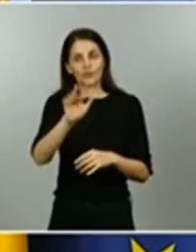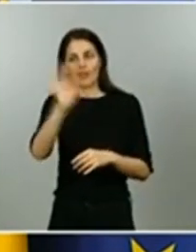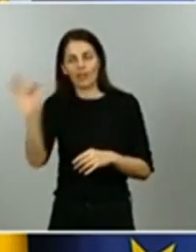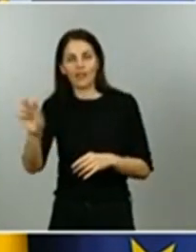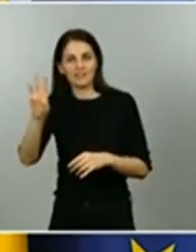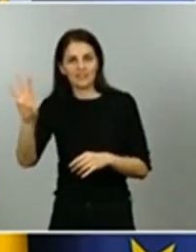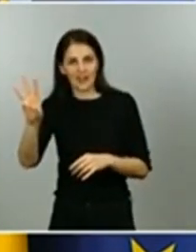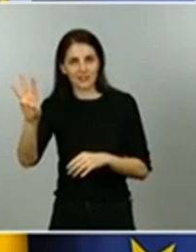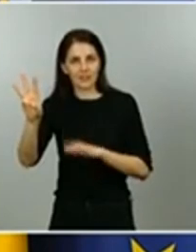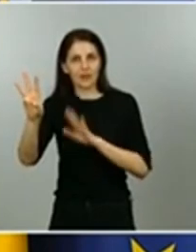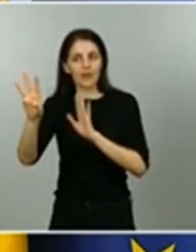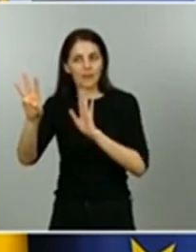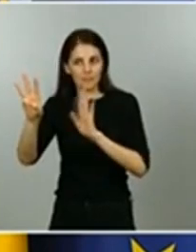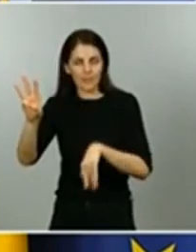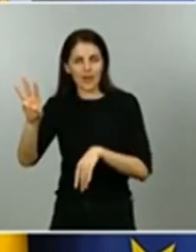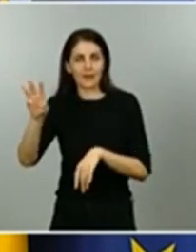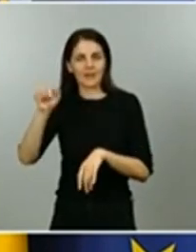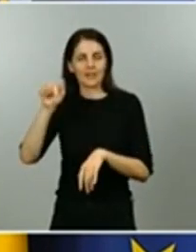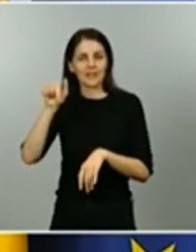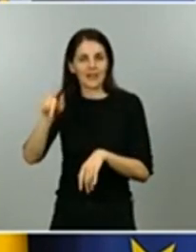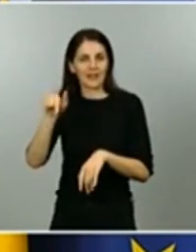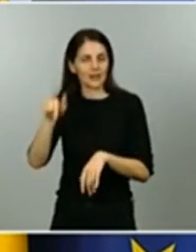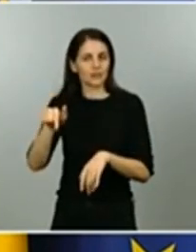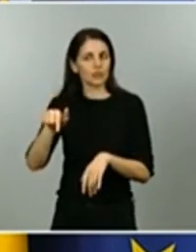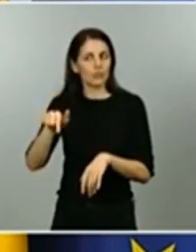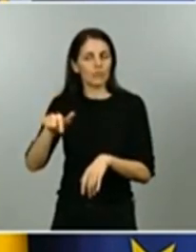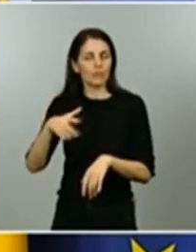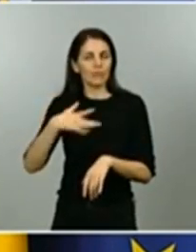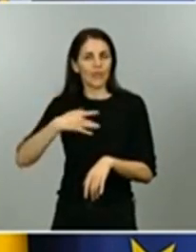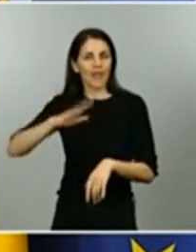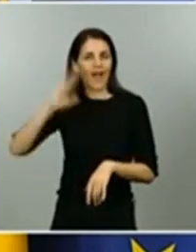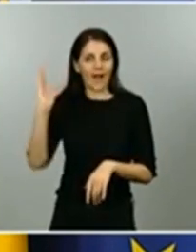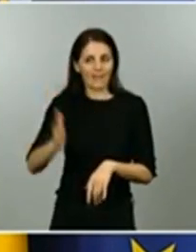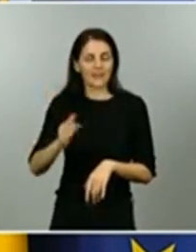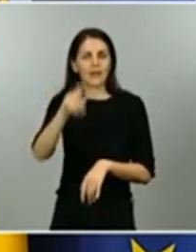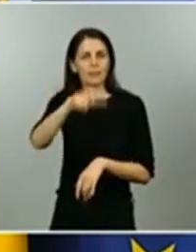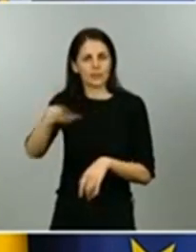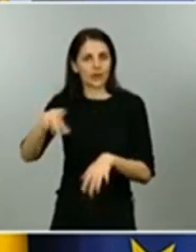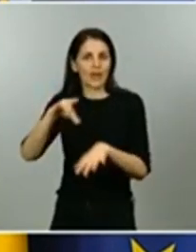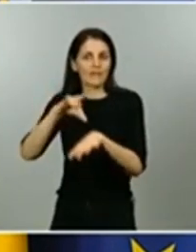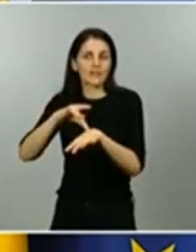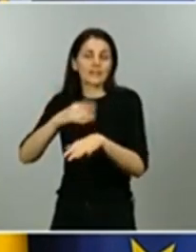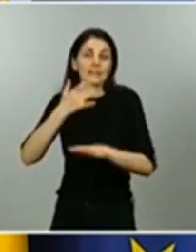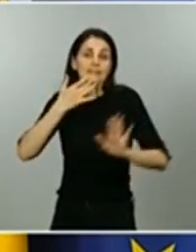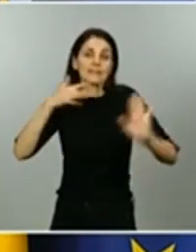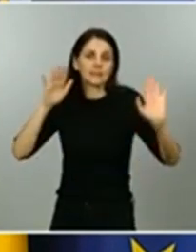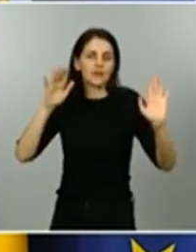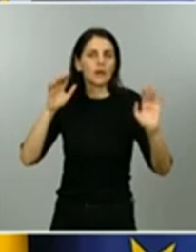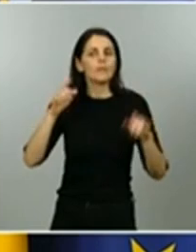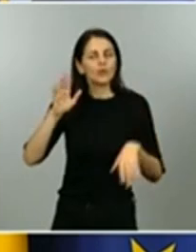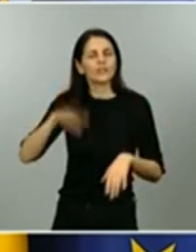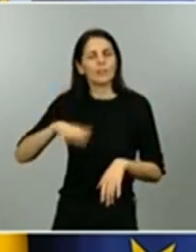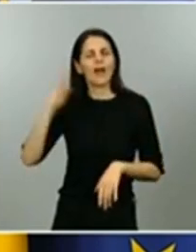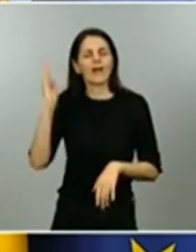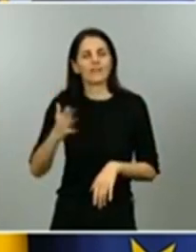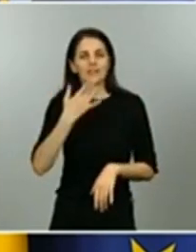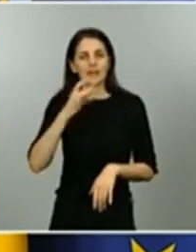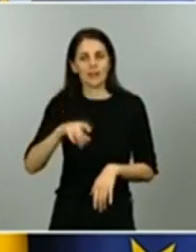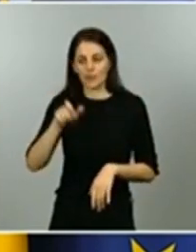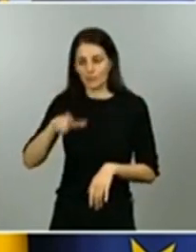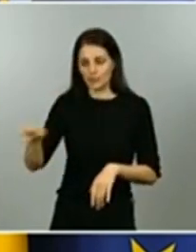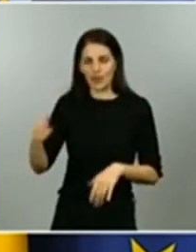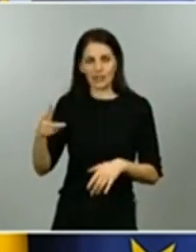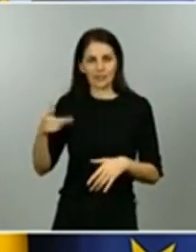pero también va a afectar de forma muy muy importante a otros colectivos como los sanitarios o aquellos que trabajan en las residencias y centros